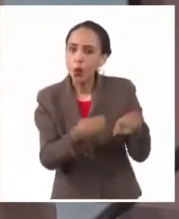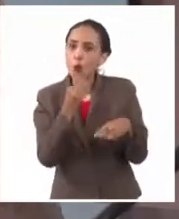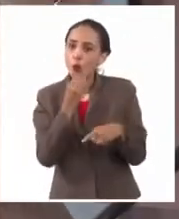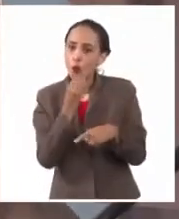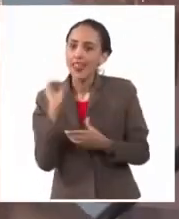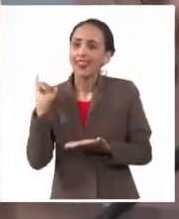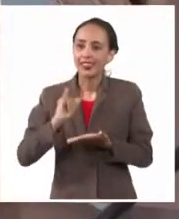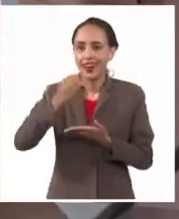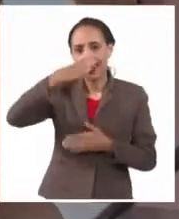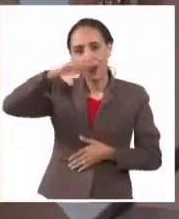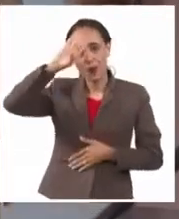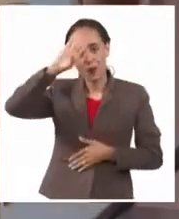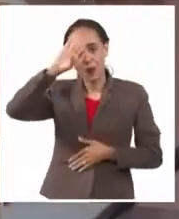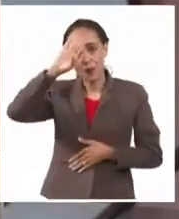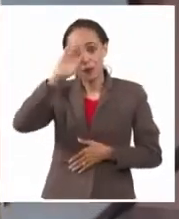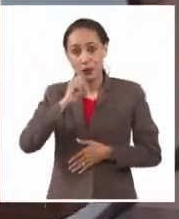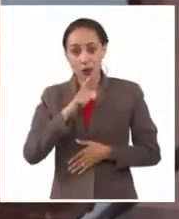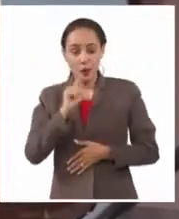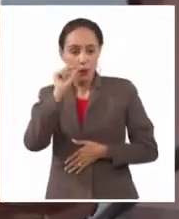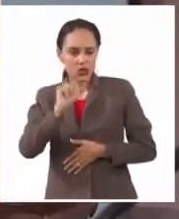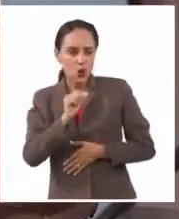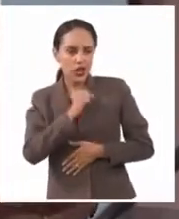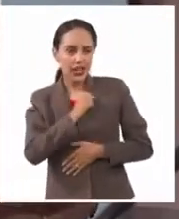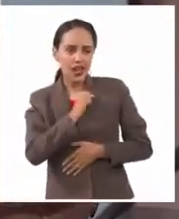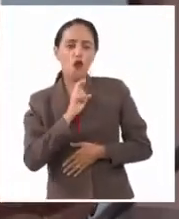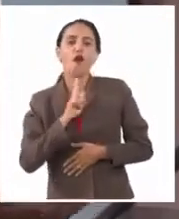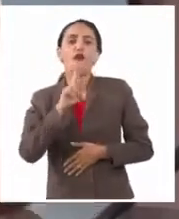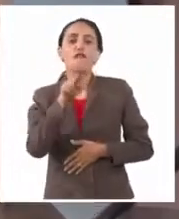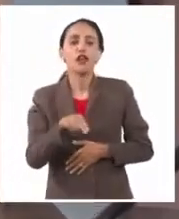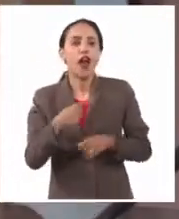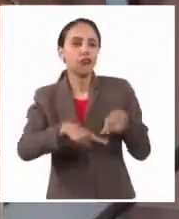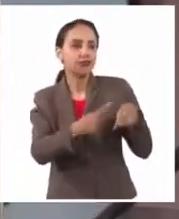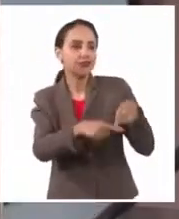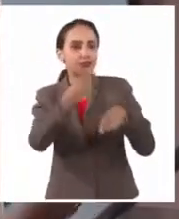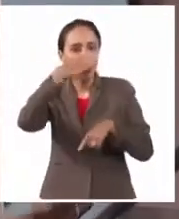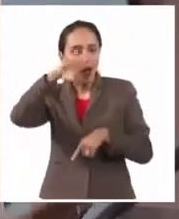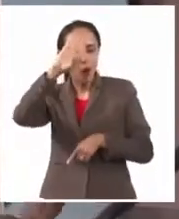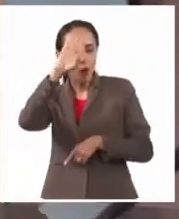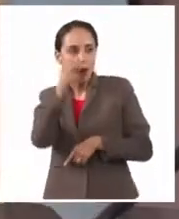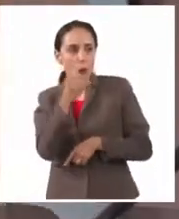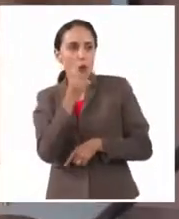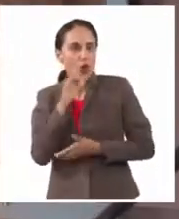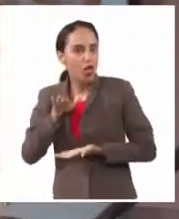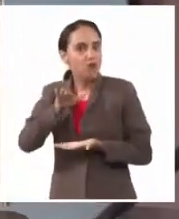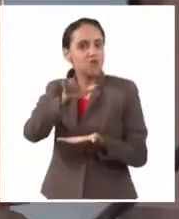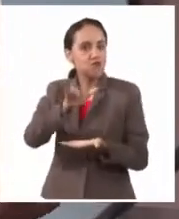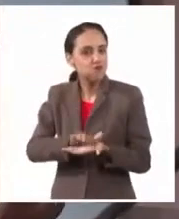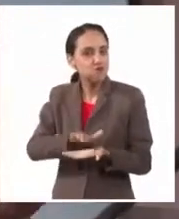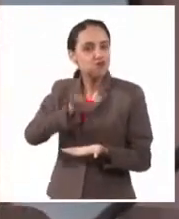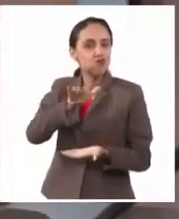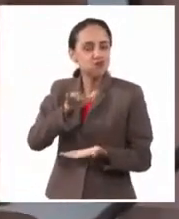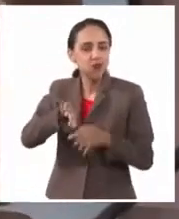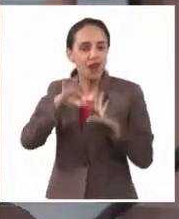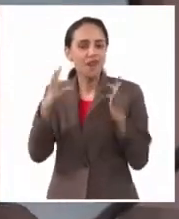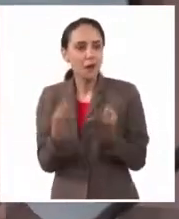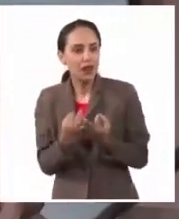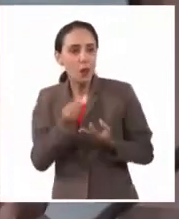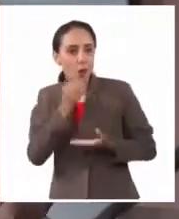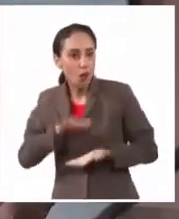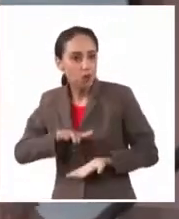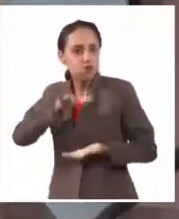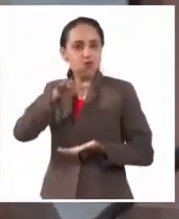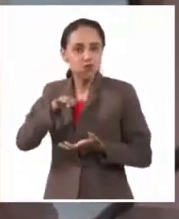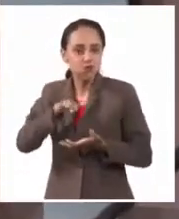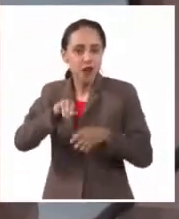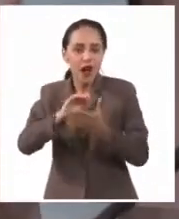lugar, de la persona que quiere enviar hacia Cuba, hacia su familiar, hacia un amigo, hacia